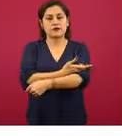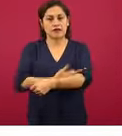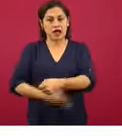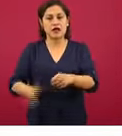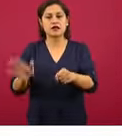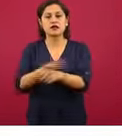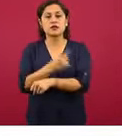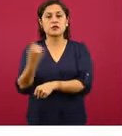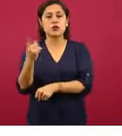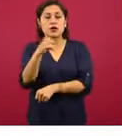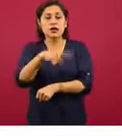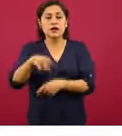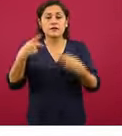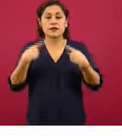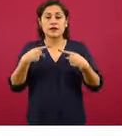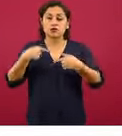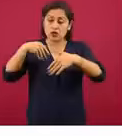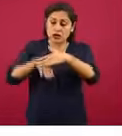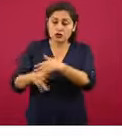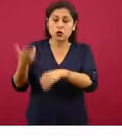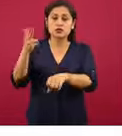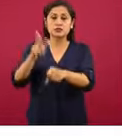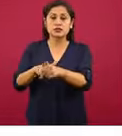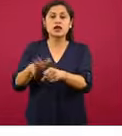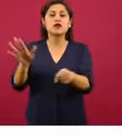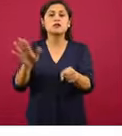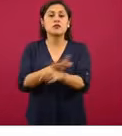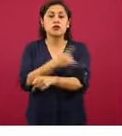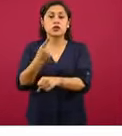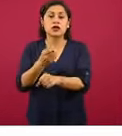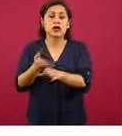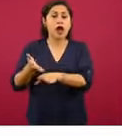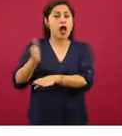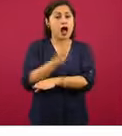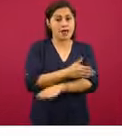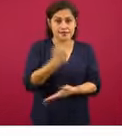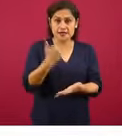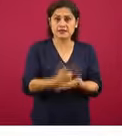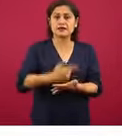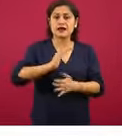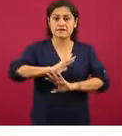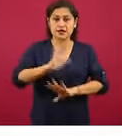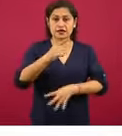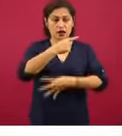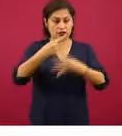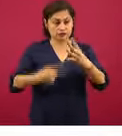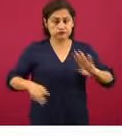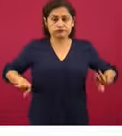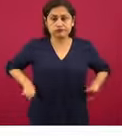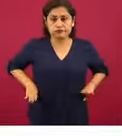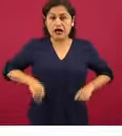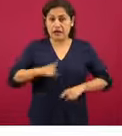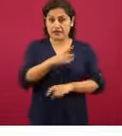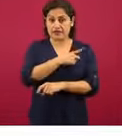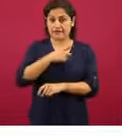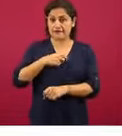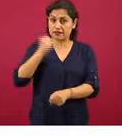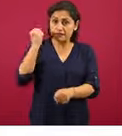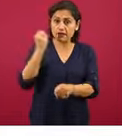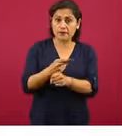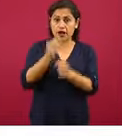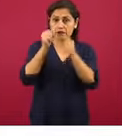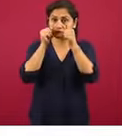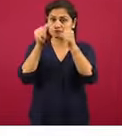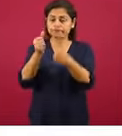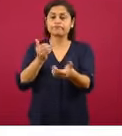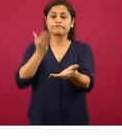requirieron hospitalización, quiere decir que tenían datos de gravedad. Entonces, son los que deberían llegar más temprano. En